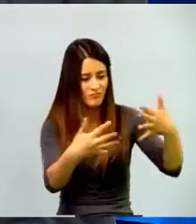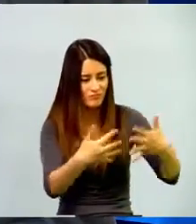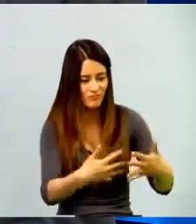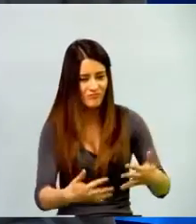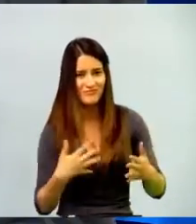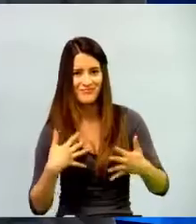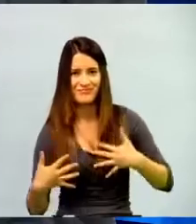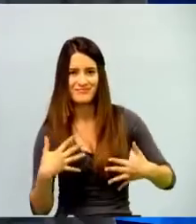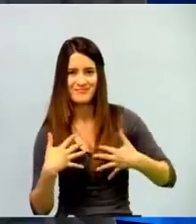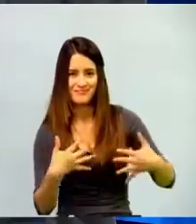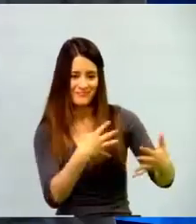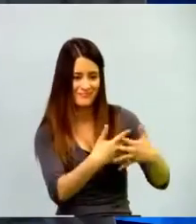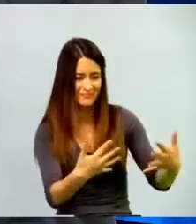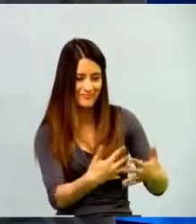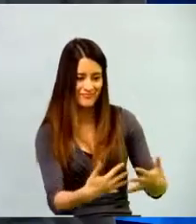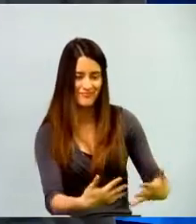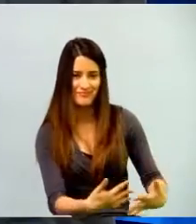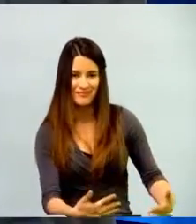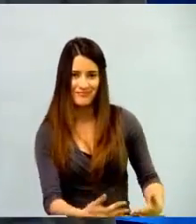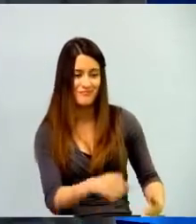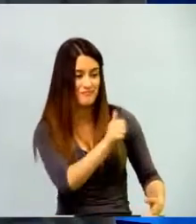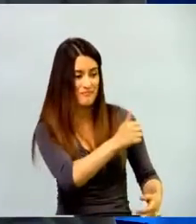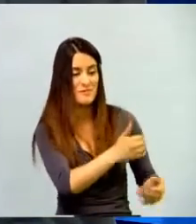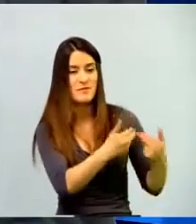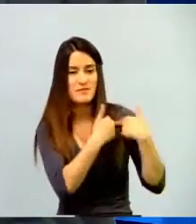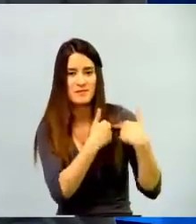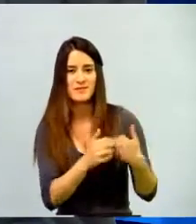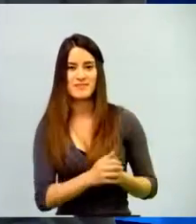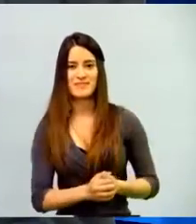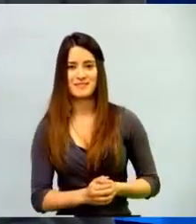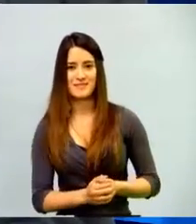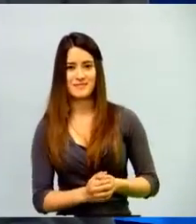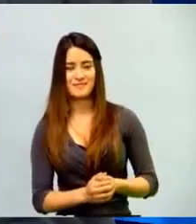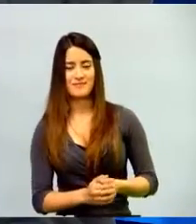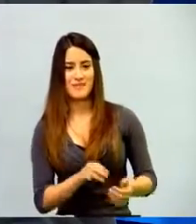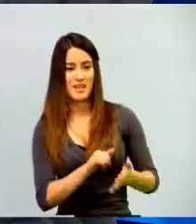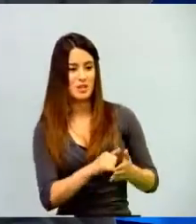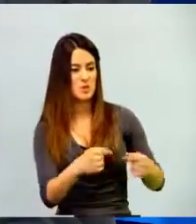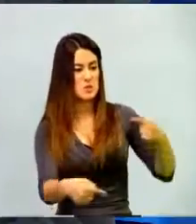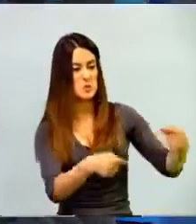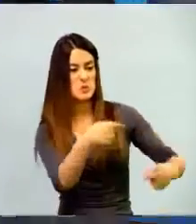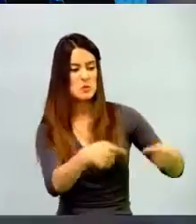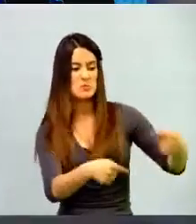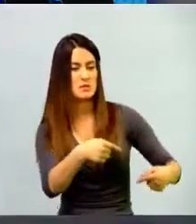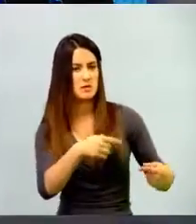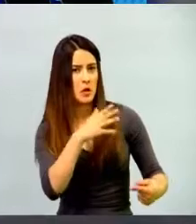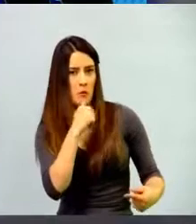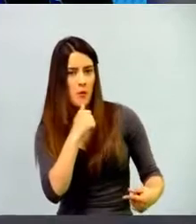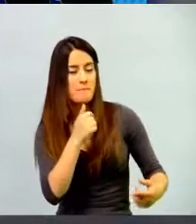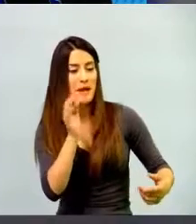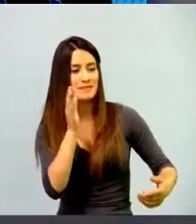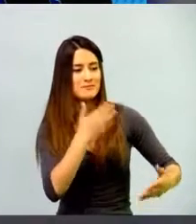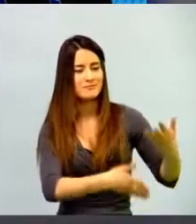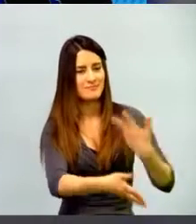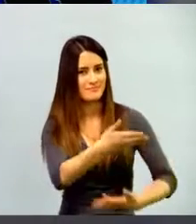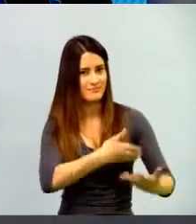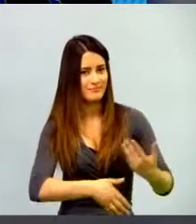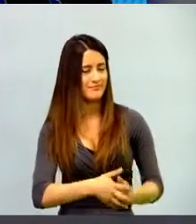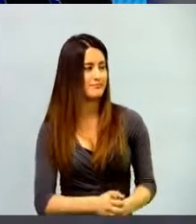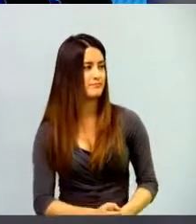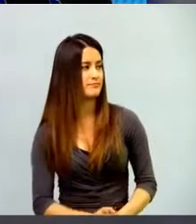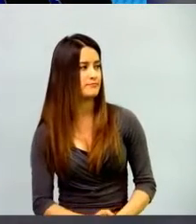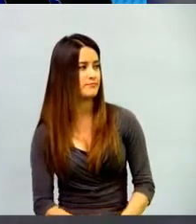que van mucho más allá de la certificación de una competencia. Yo creo que es vital el juego, bueno, aparte del trabajo